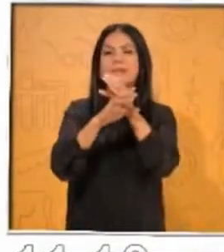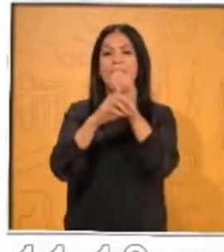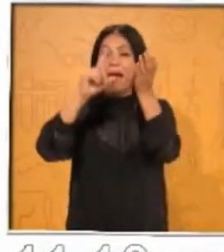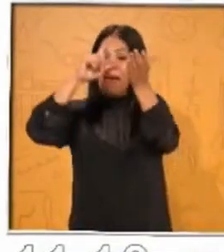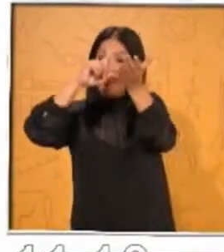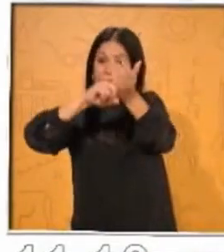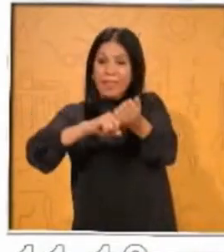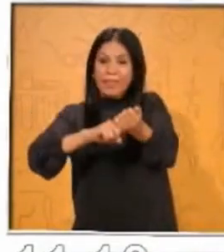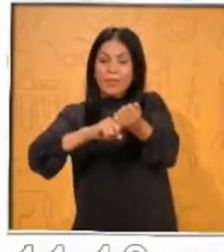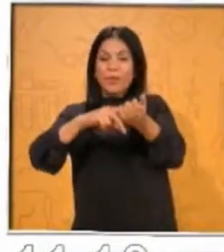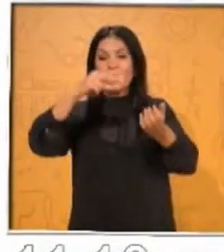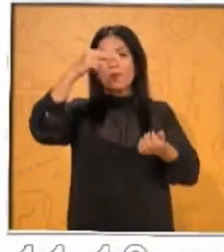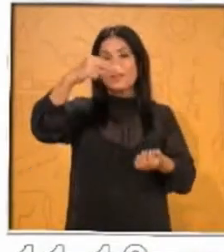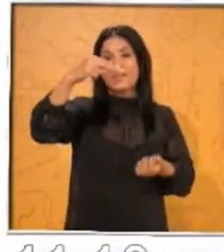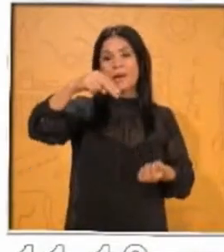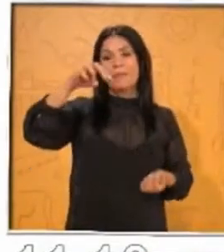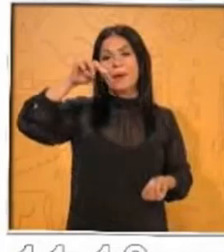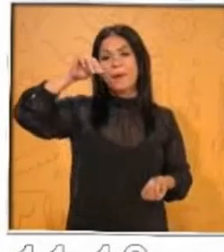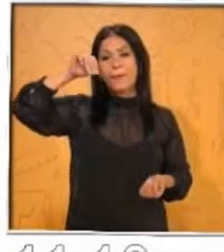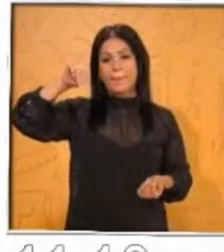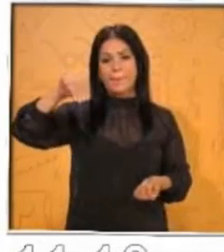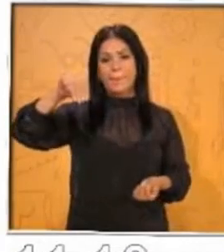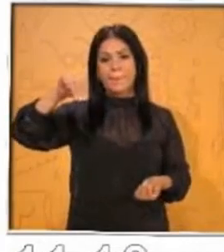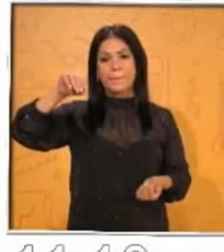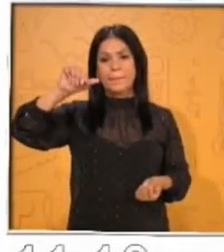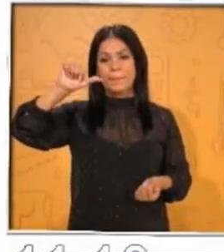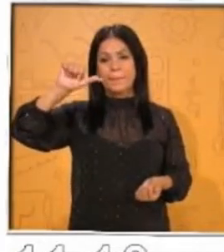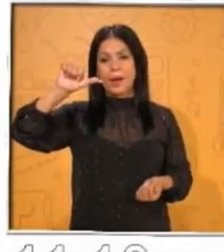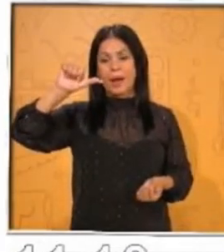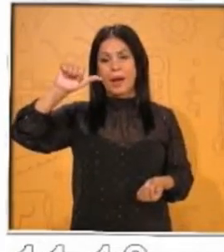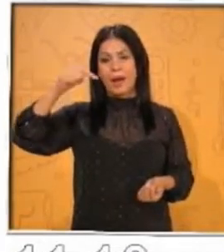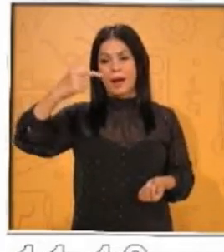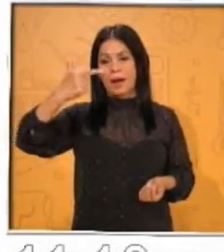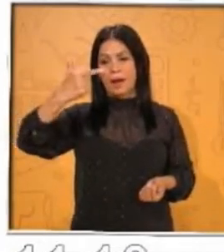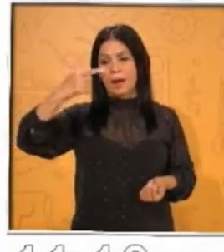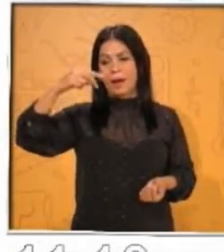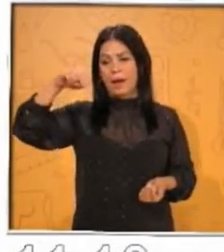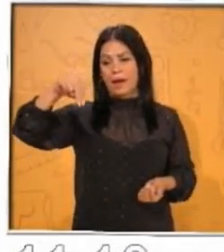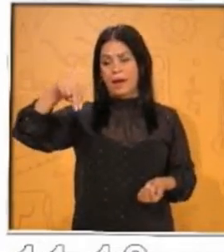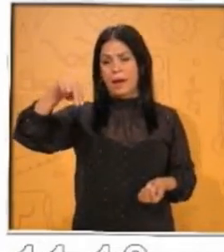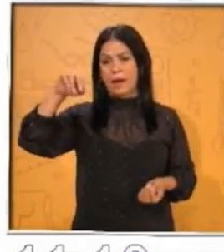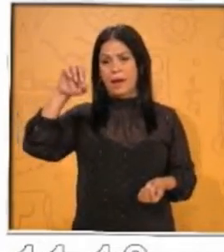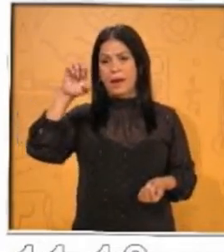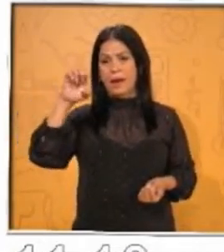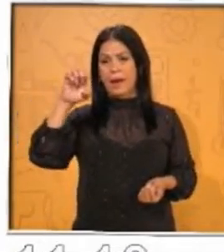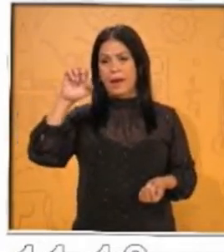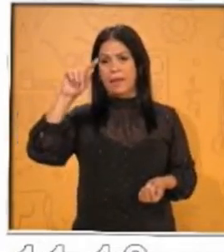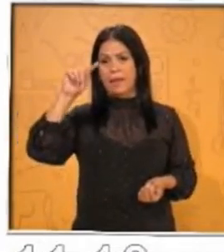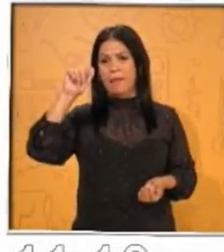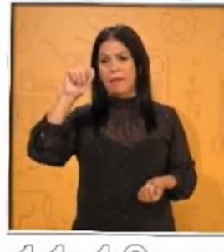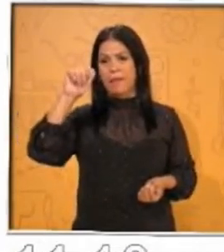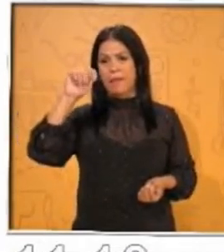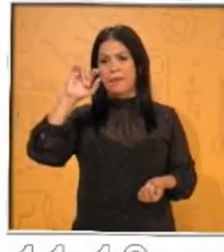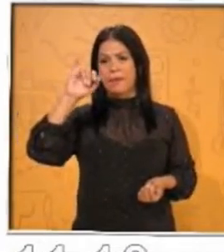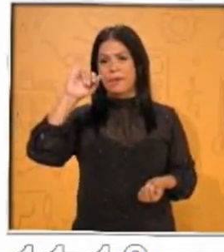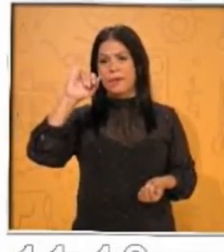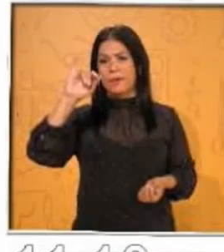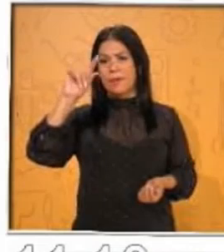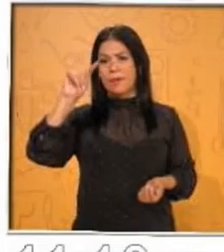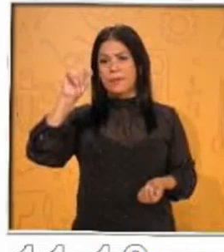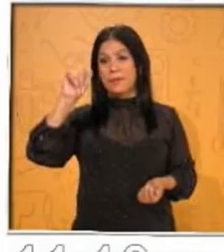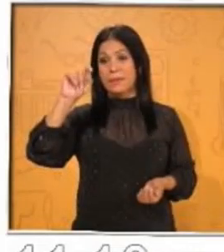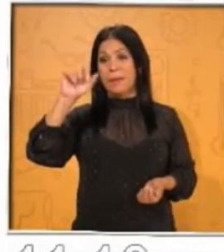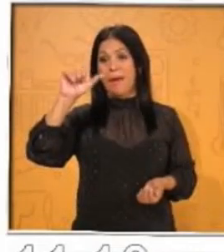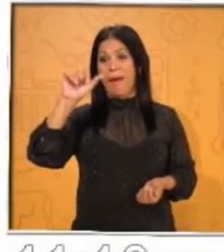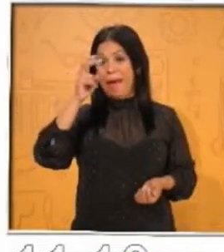es un mineral que se encuentra en la naturaleza y tiene la capacidad de atraer pedazos de hierro aún sin tocarlos directamente.